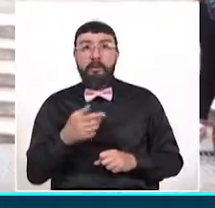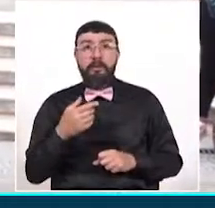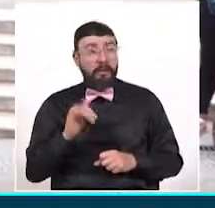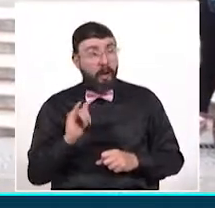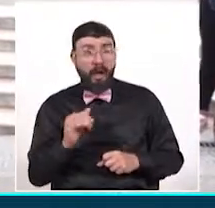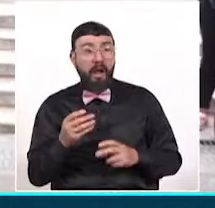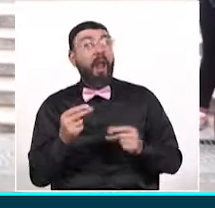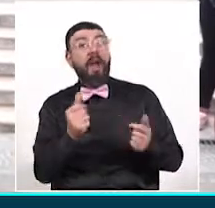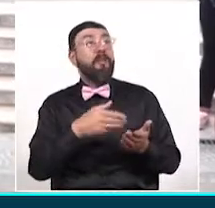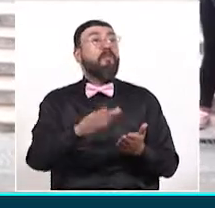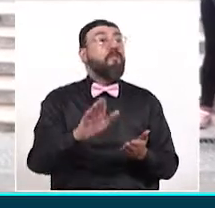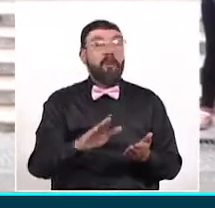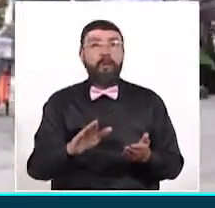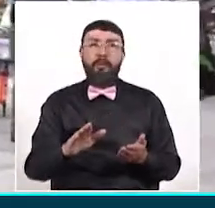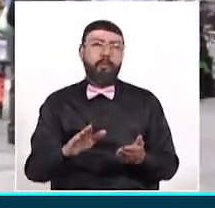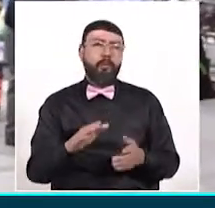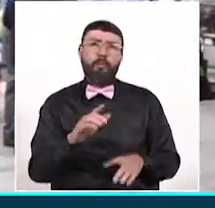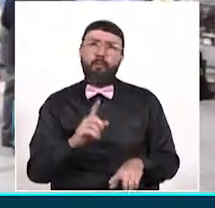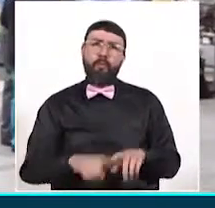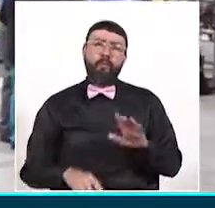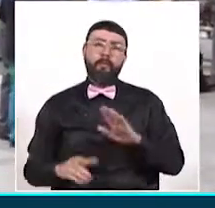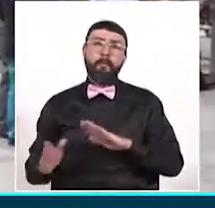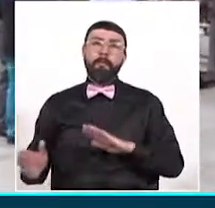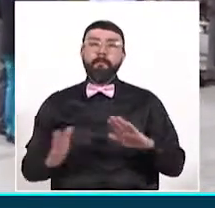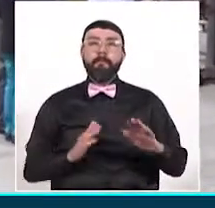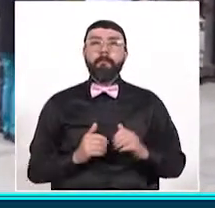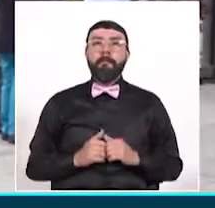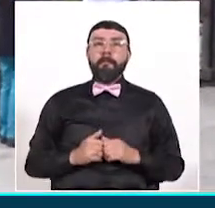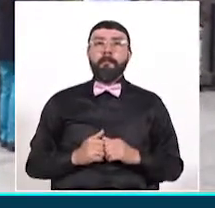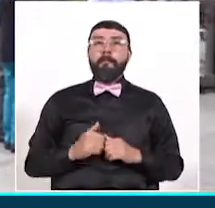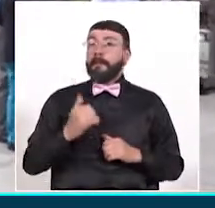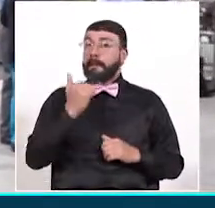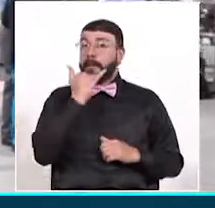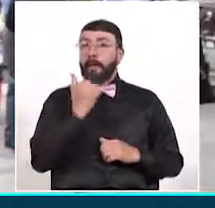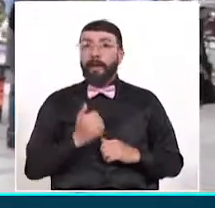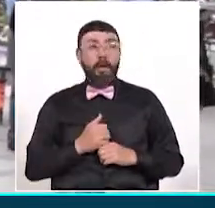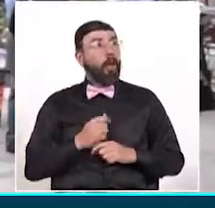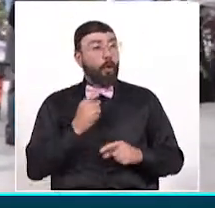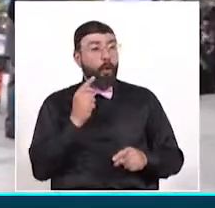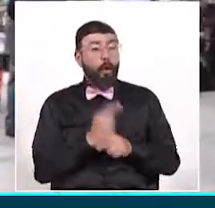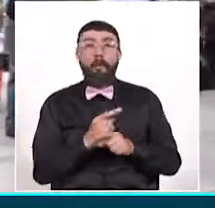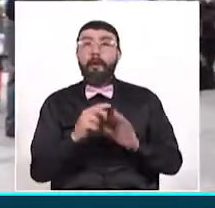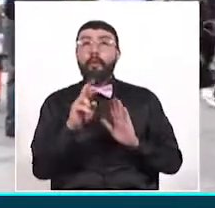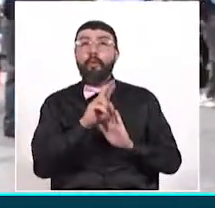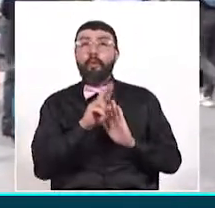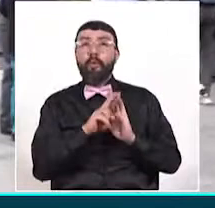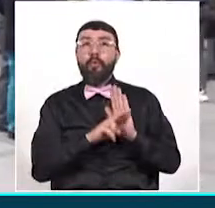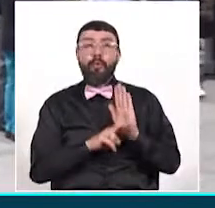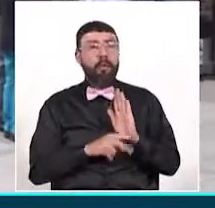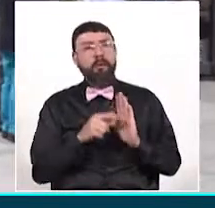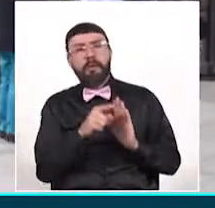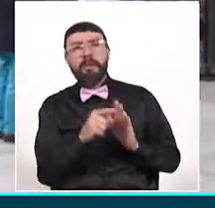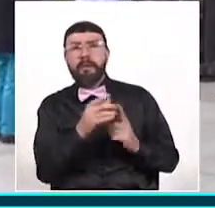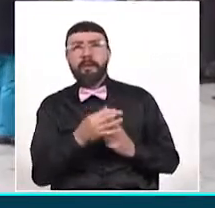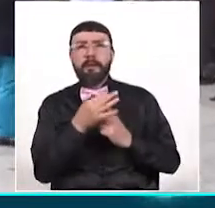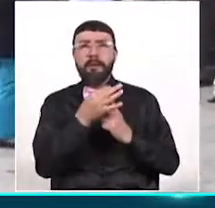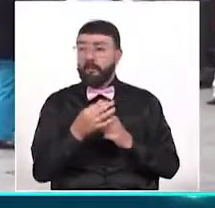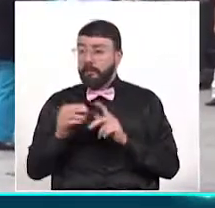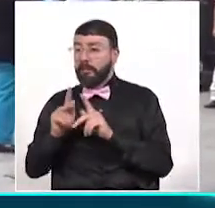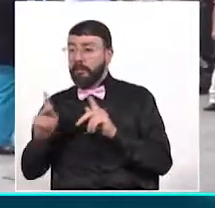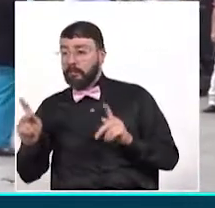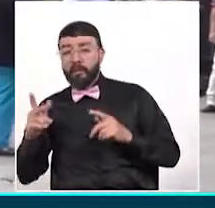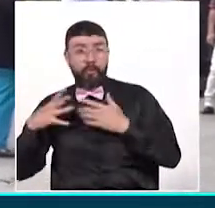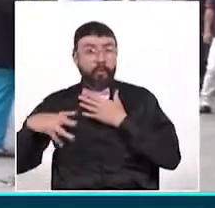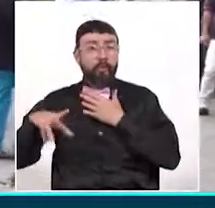califica o no califica. Lo que pasa es que hay que cumplir una norma constitucional que le da la opción y la posibilidad a los ciudadanos de